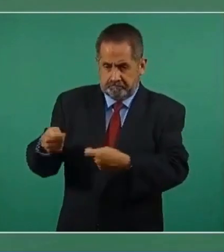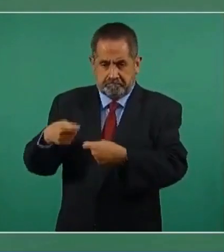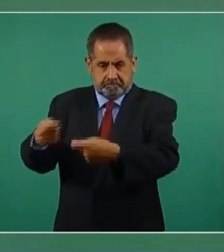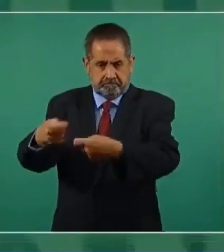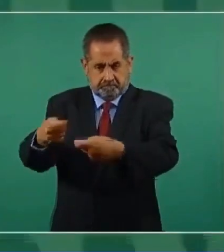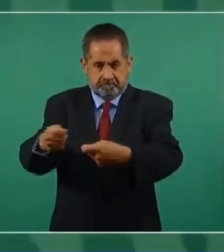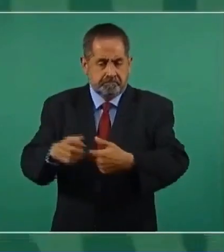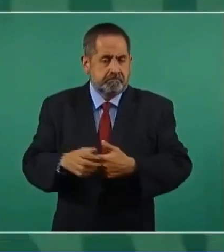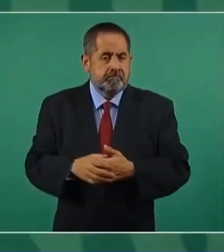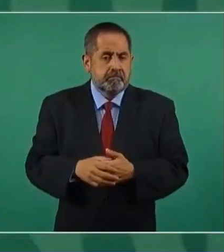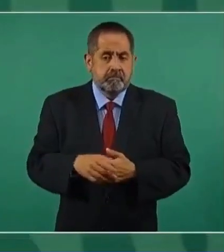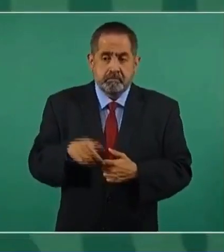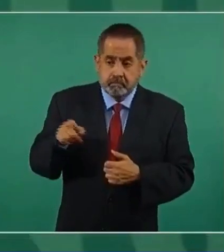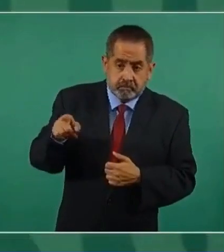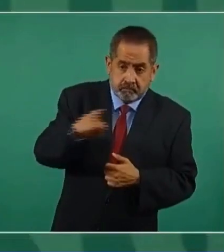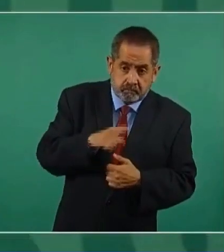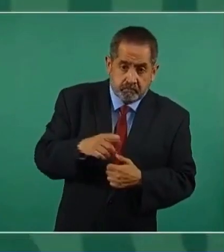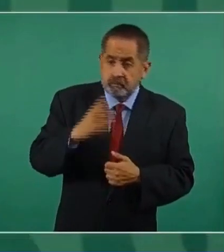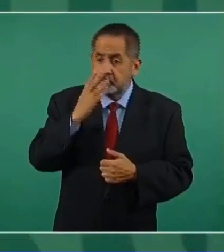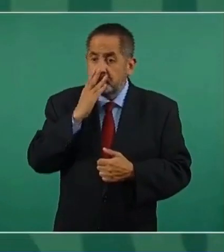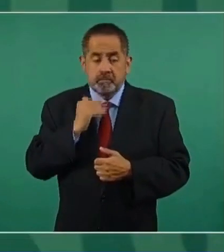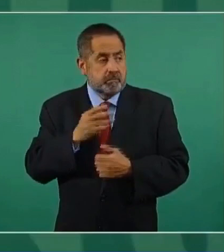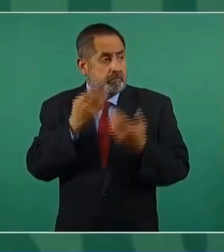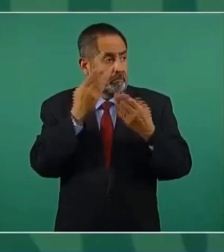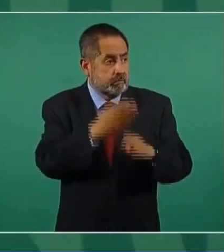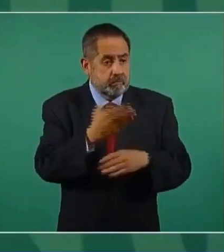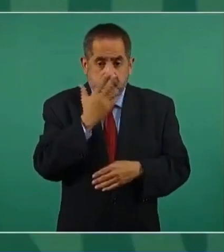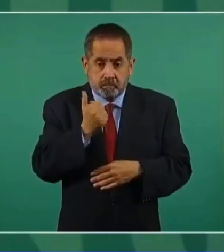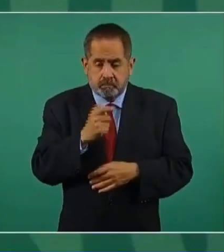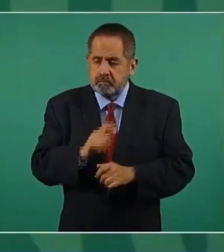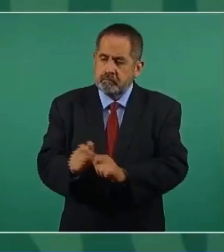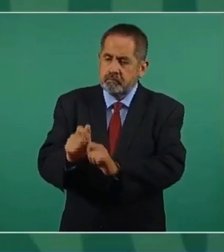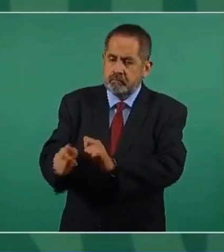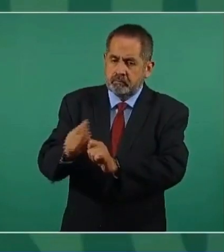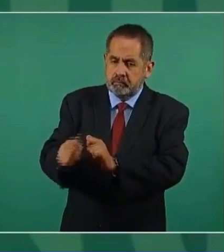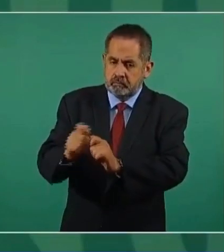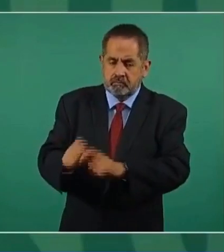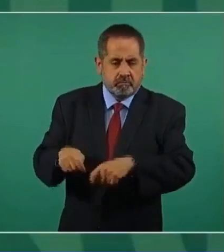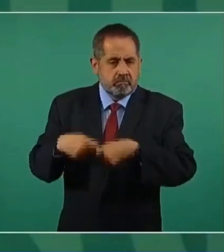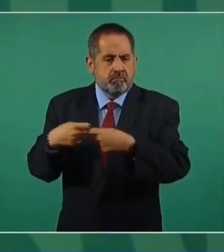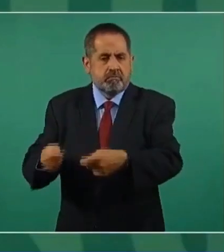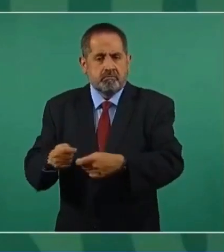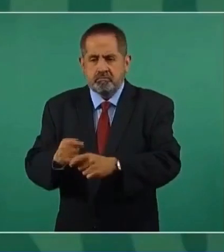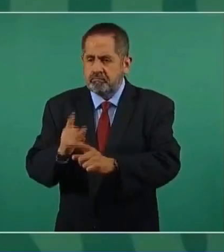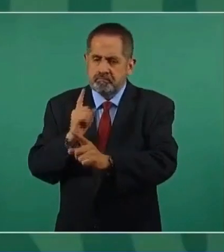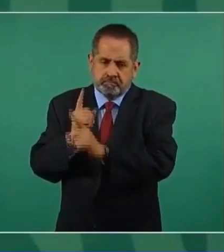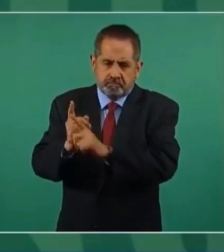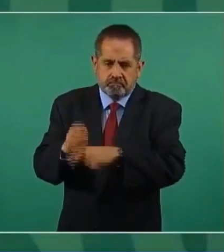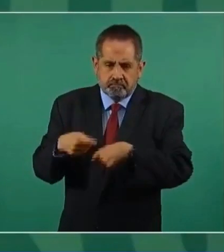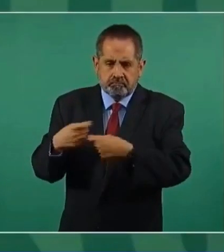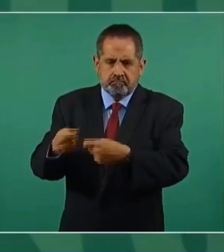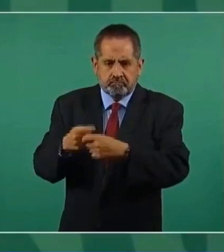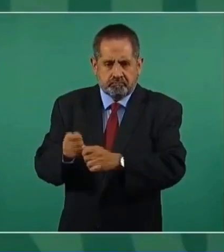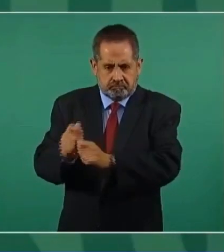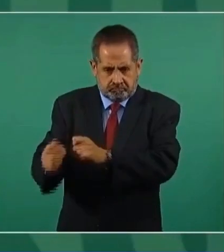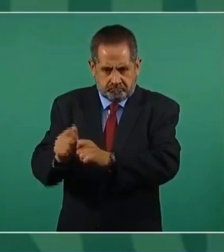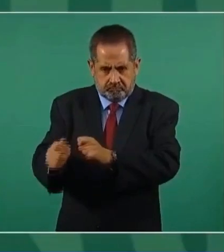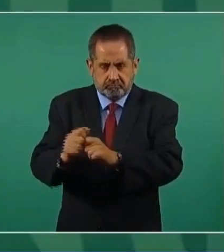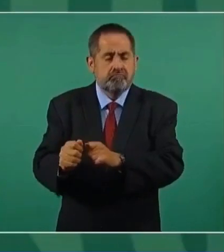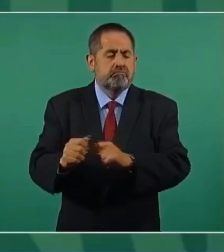que no tienen cuentas bancarias, a los que se les entrega de manera